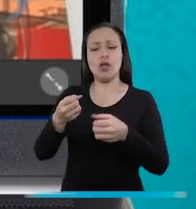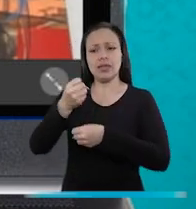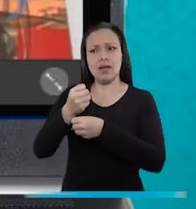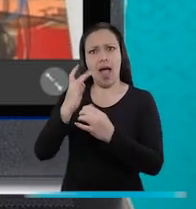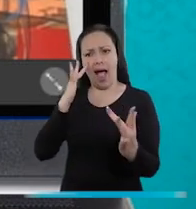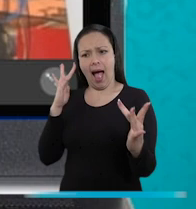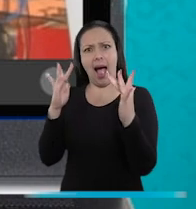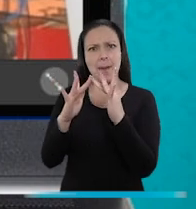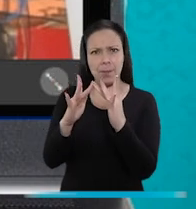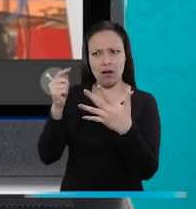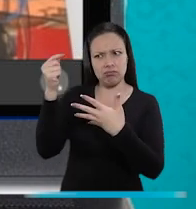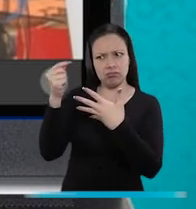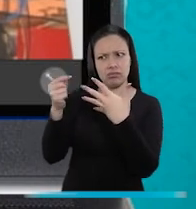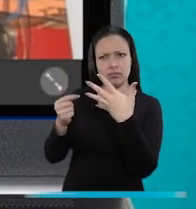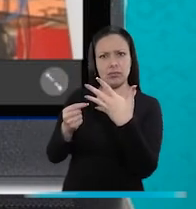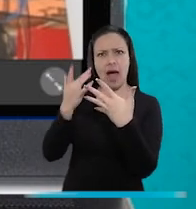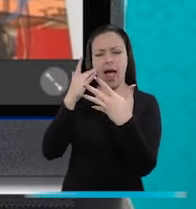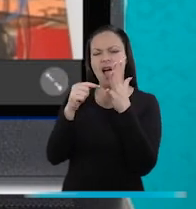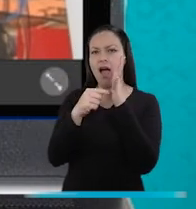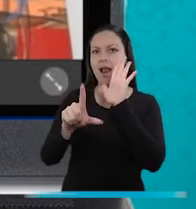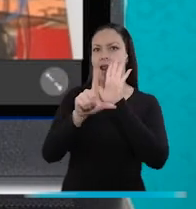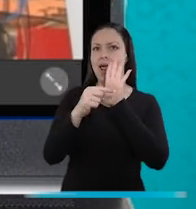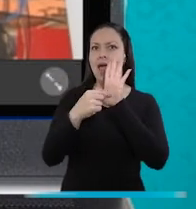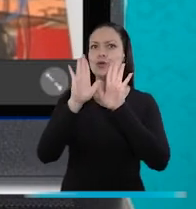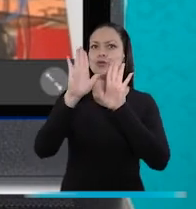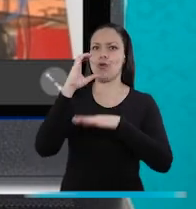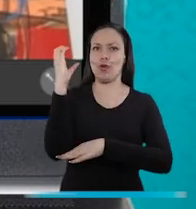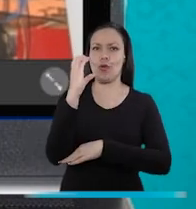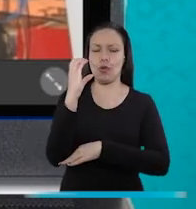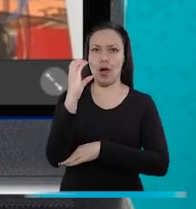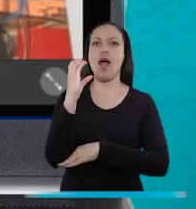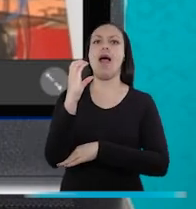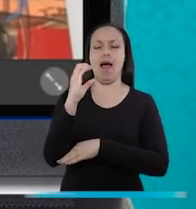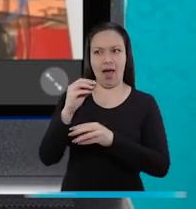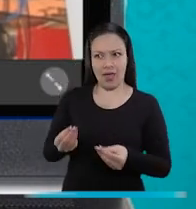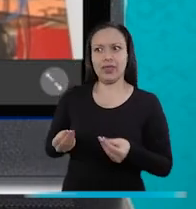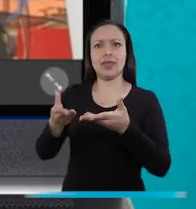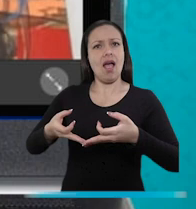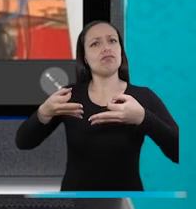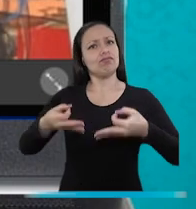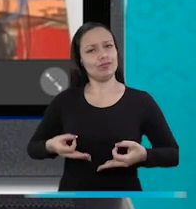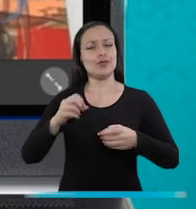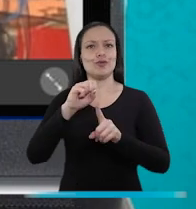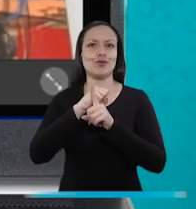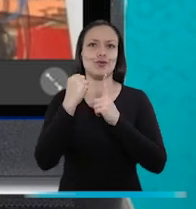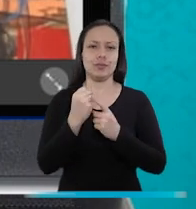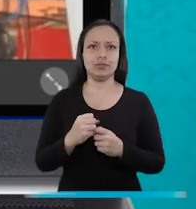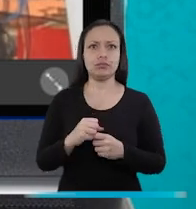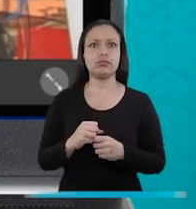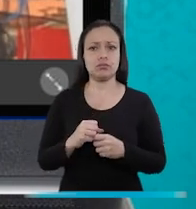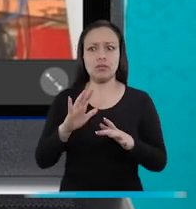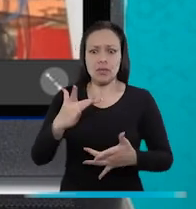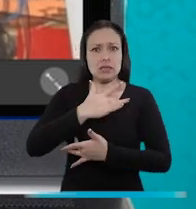acorde con las condiciones en que lo exige el ordenamiento jurídico colombiano y desde luego con plenas garantías de la seguridad social,